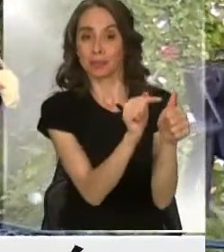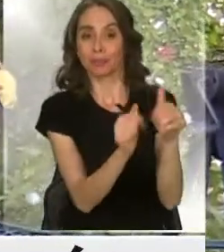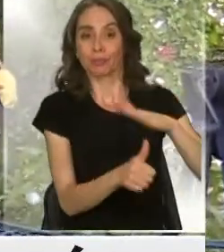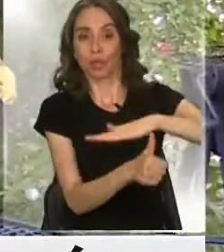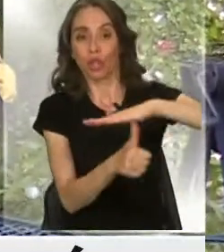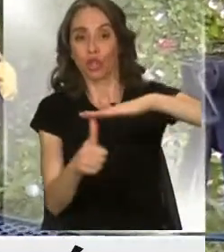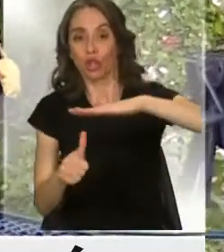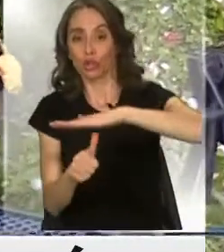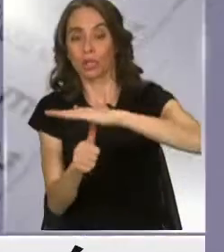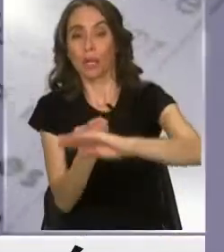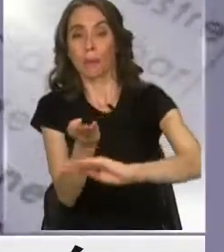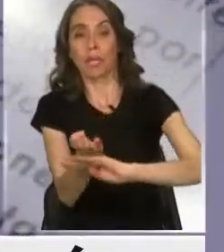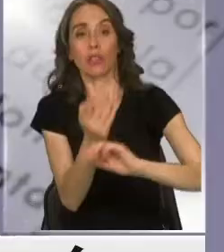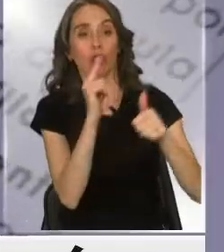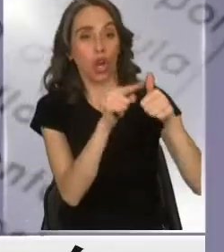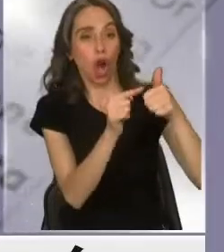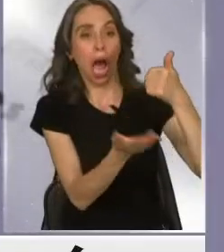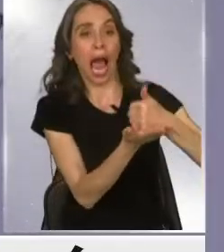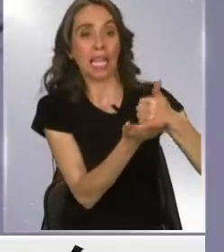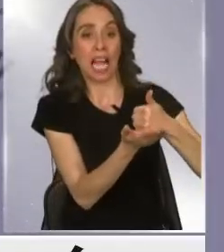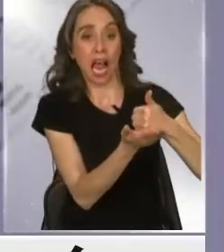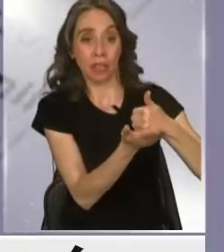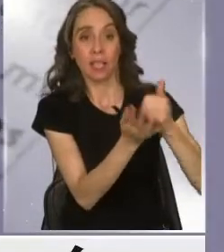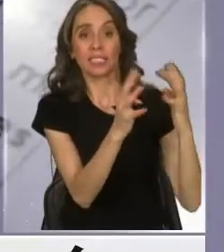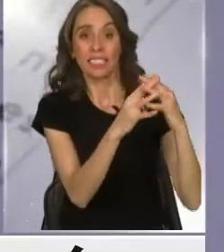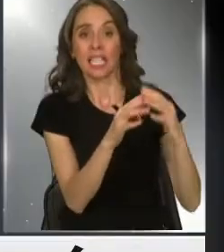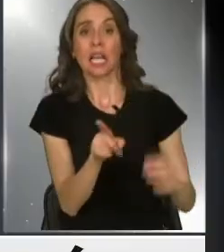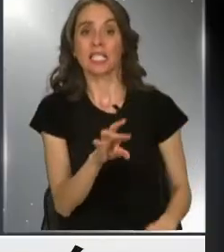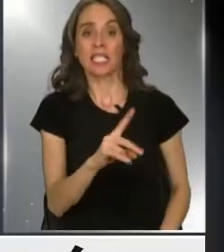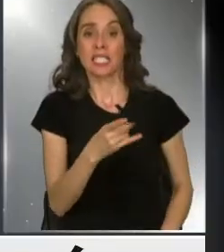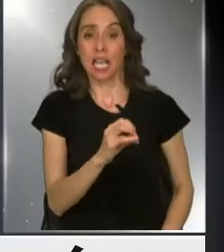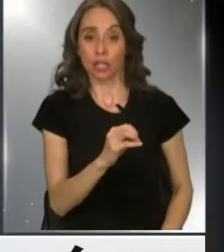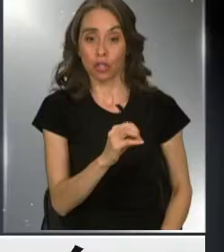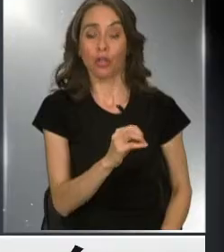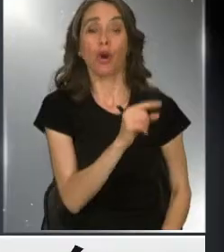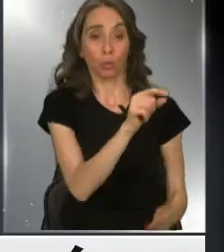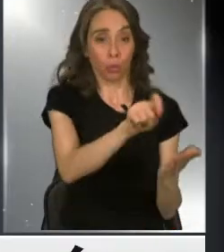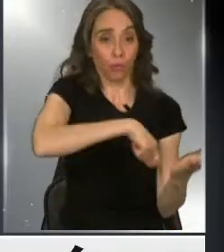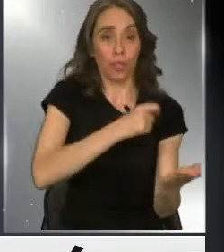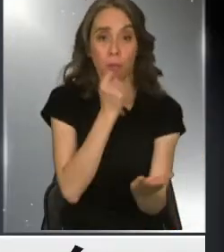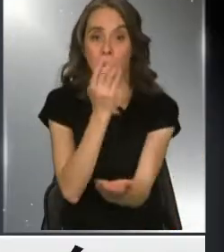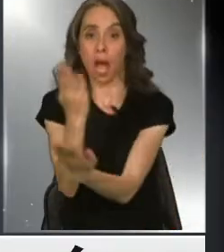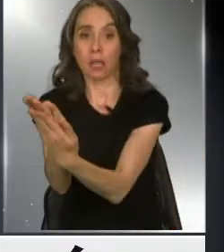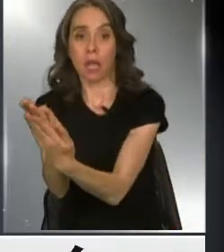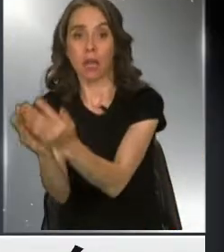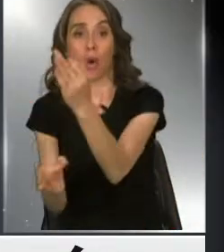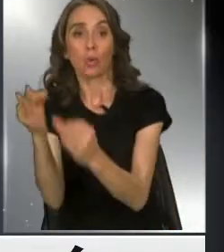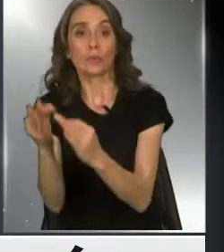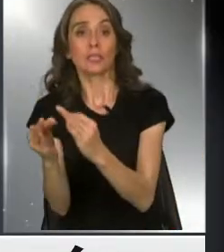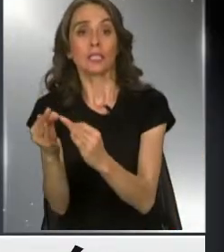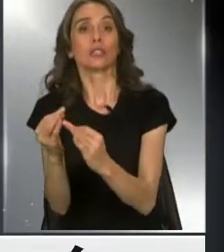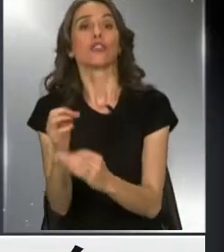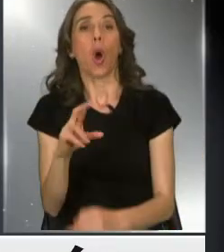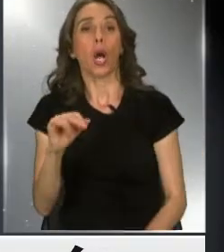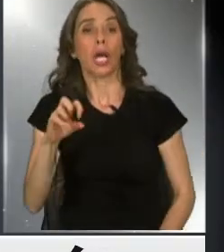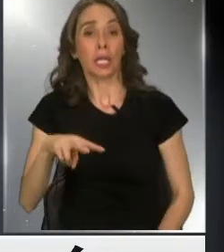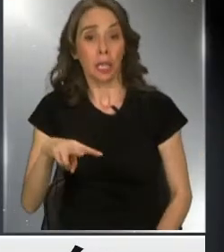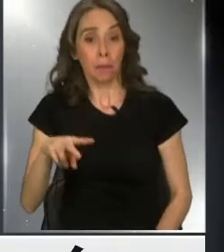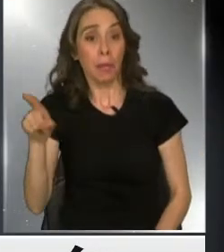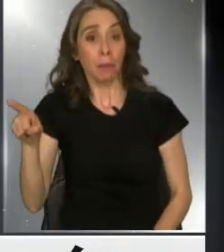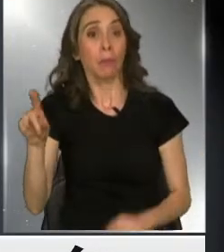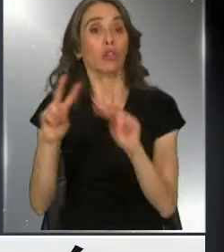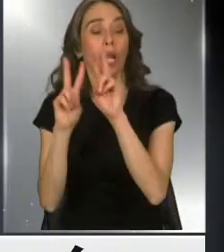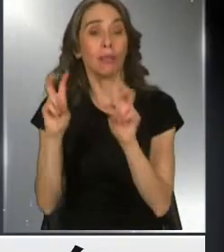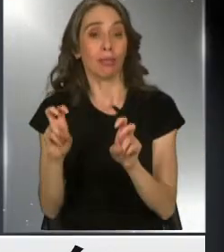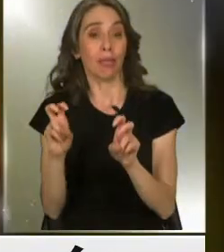concejales, solicitaron al alcalde de Chillán, Sergio Zarzar, hacerse parte de una querella criminal contra Ricardo Vallejos por el caso Aljibes, pero